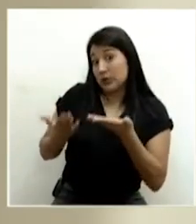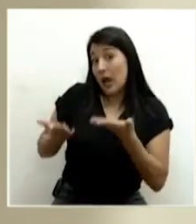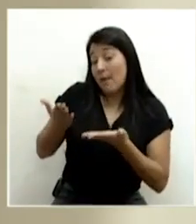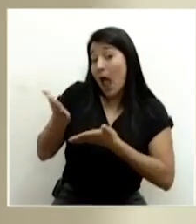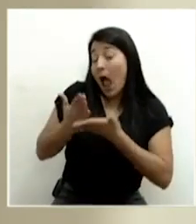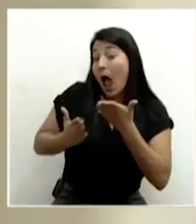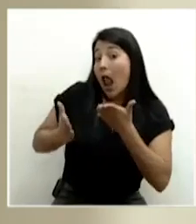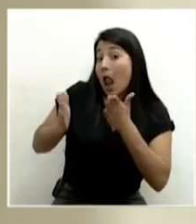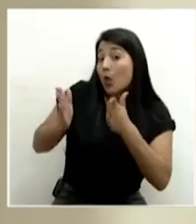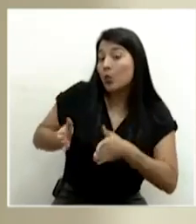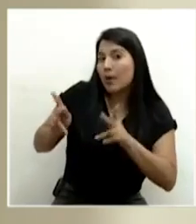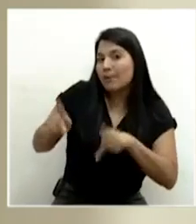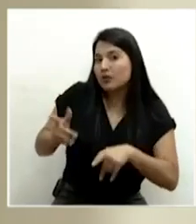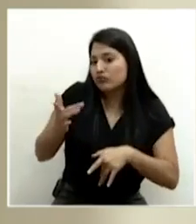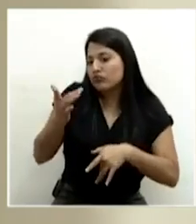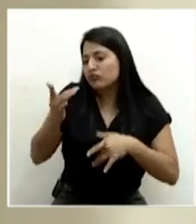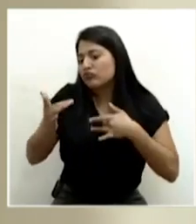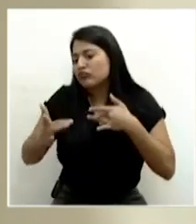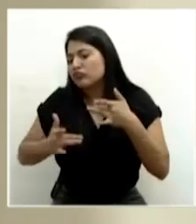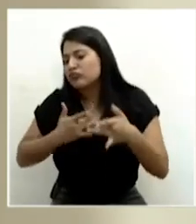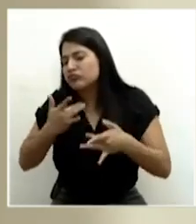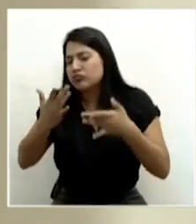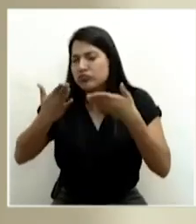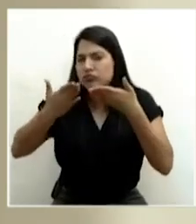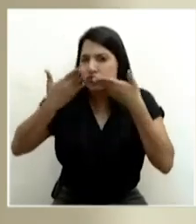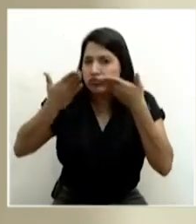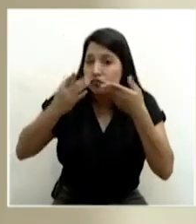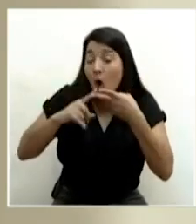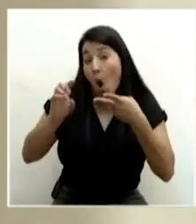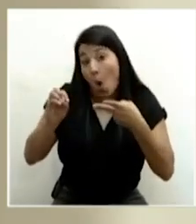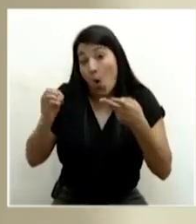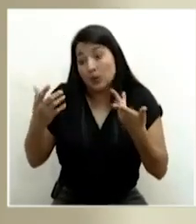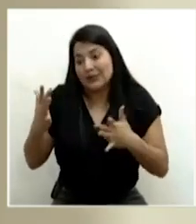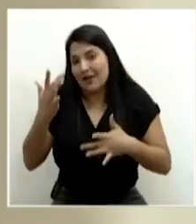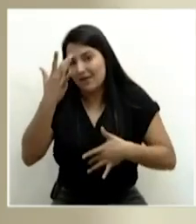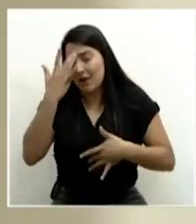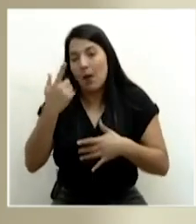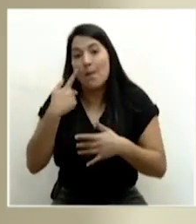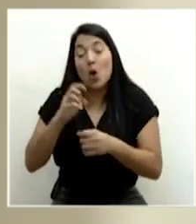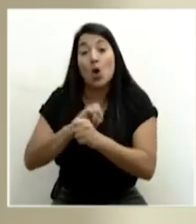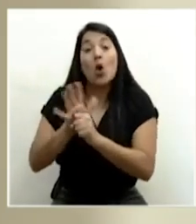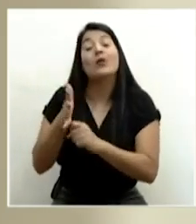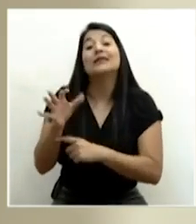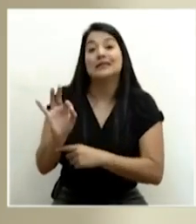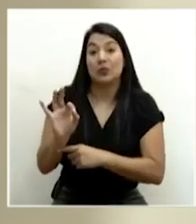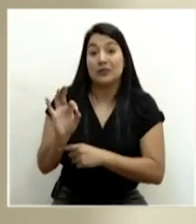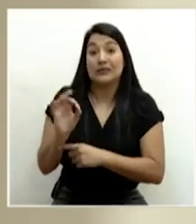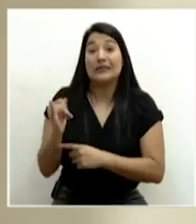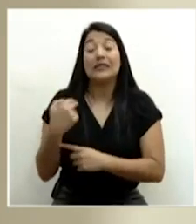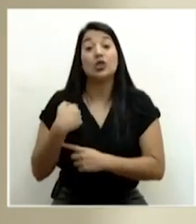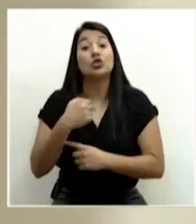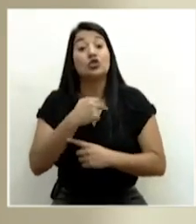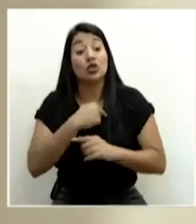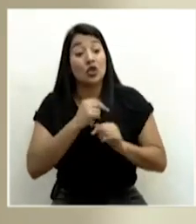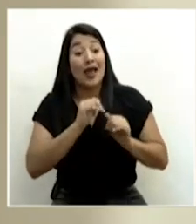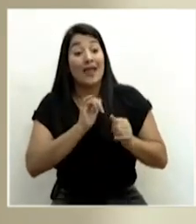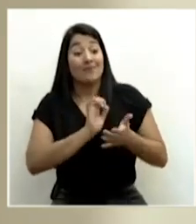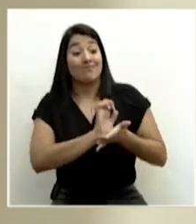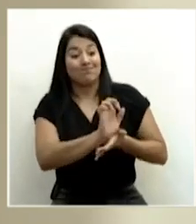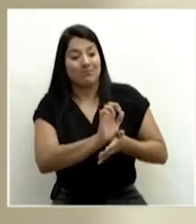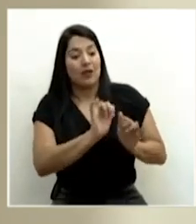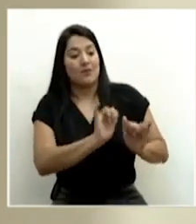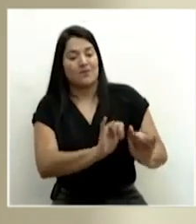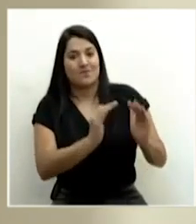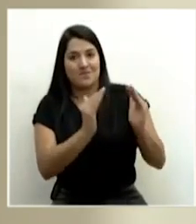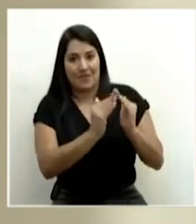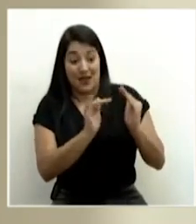síntomas respiratorios o posiblemente contagiados por COVID-19, estamos aislándolos del contagio